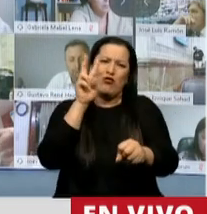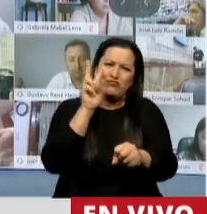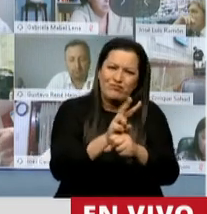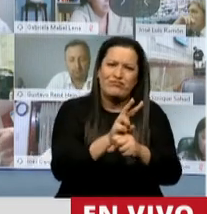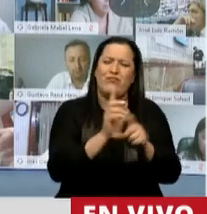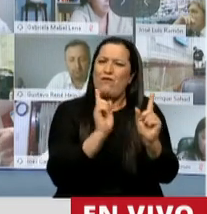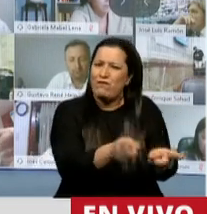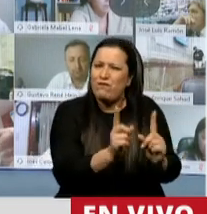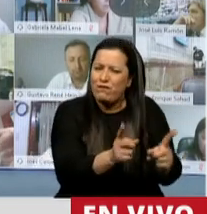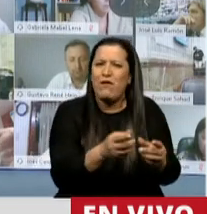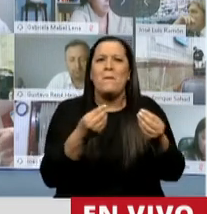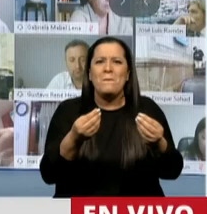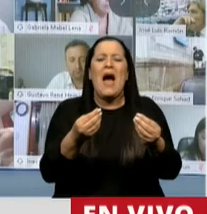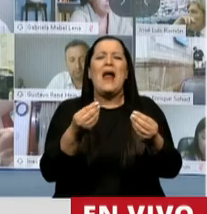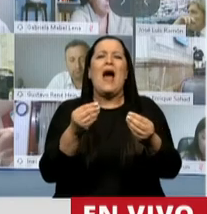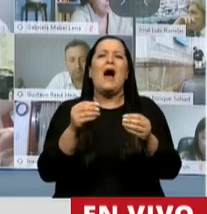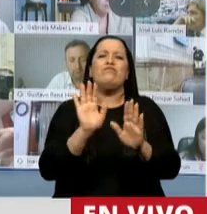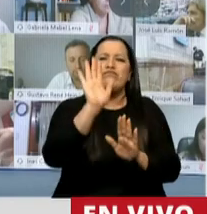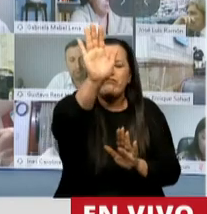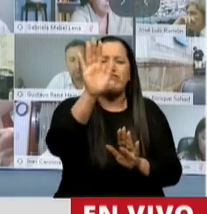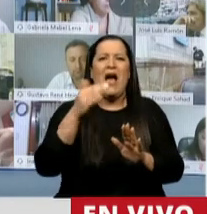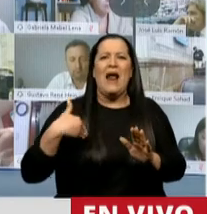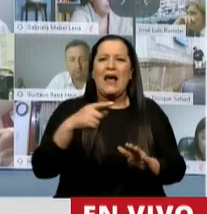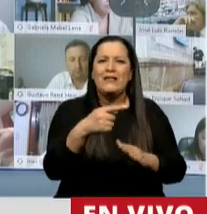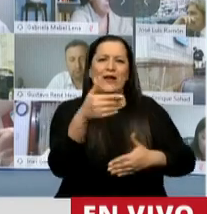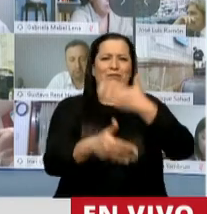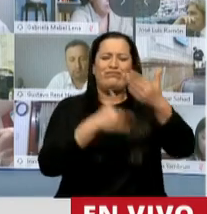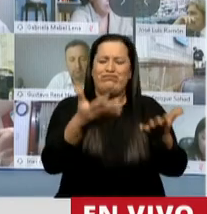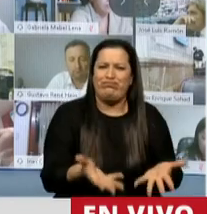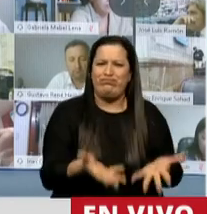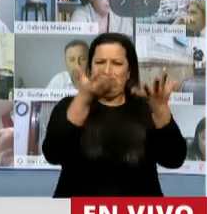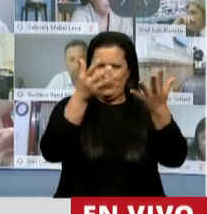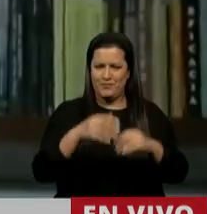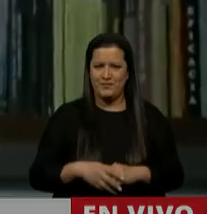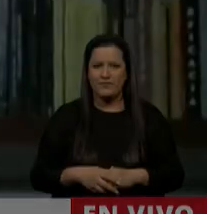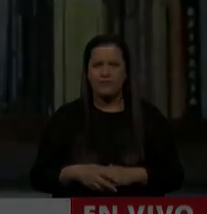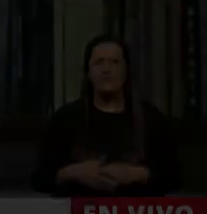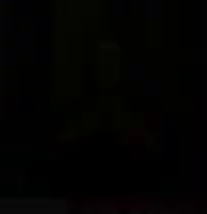poner a la Argentina nuevamente de pie. Gracias, presidente. Gracias, diputado.